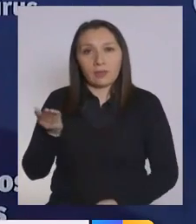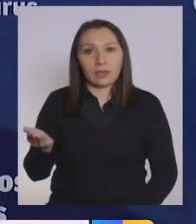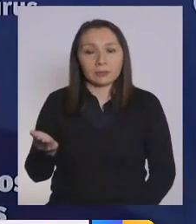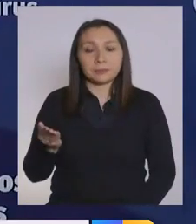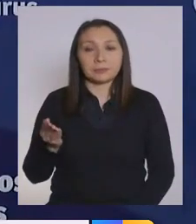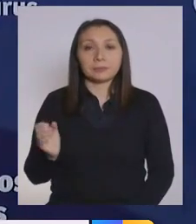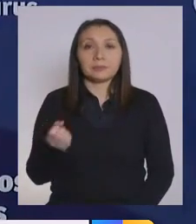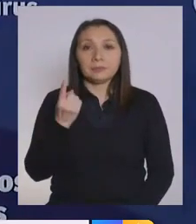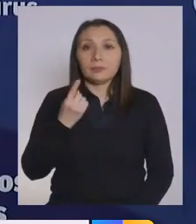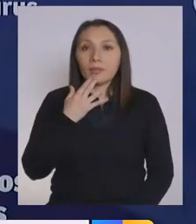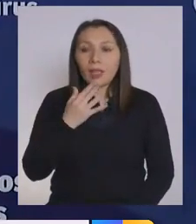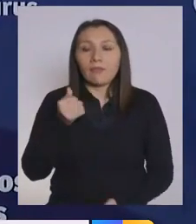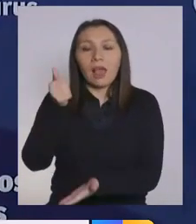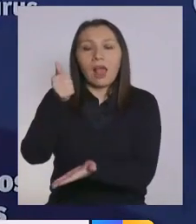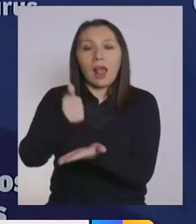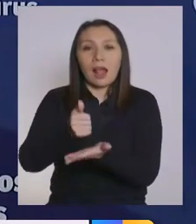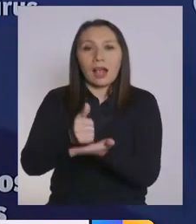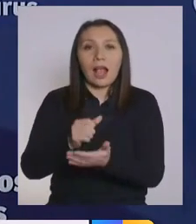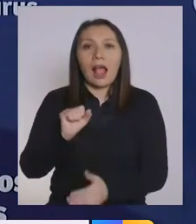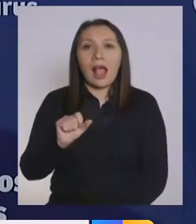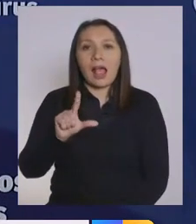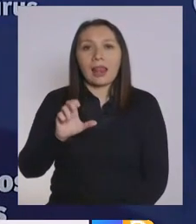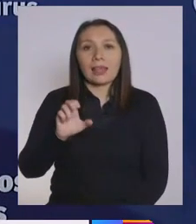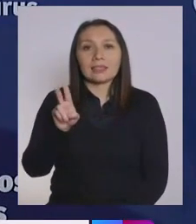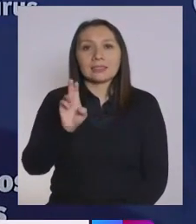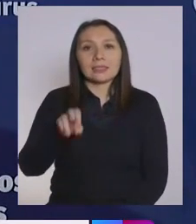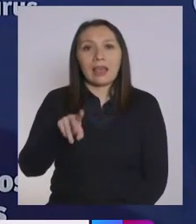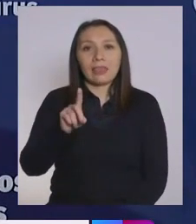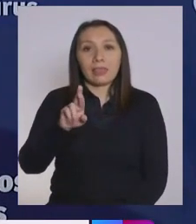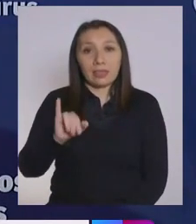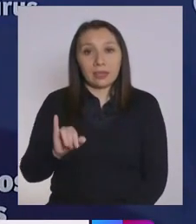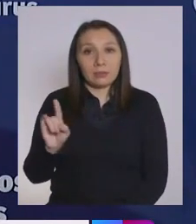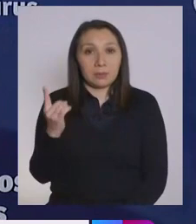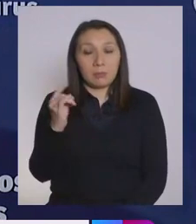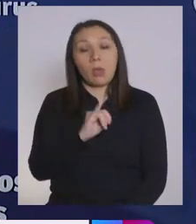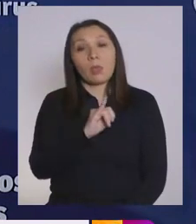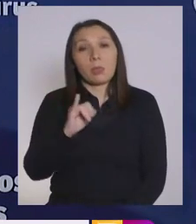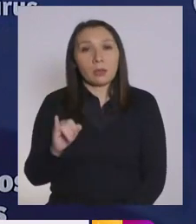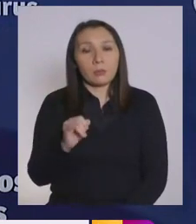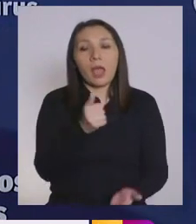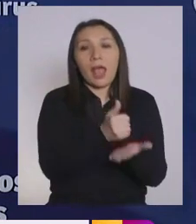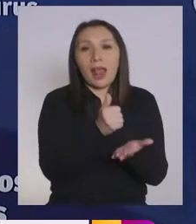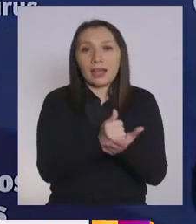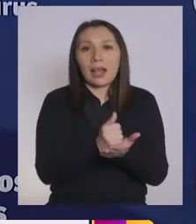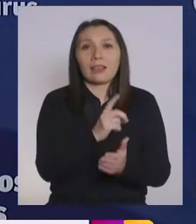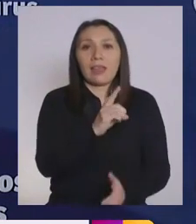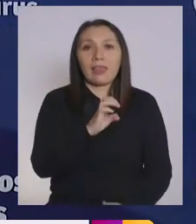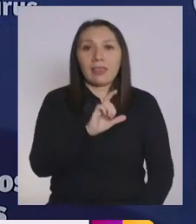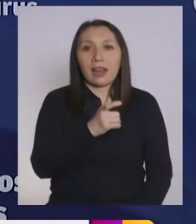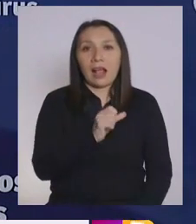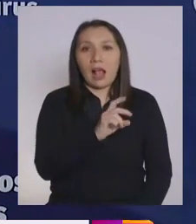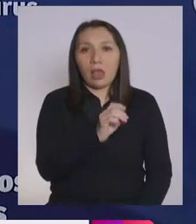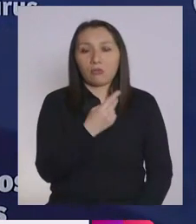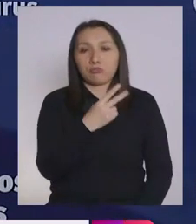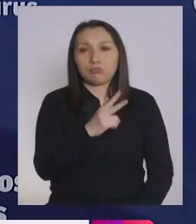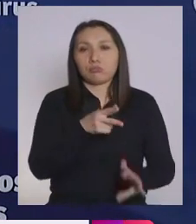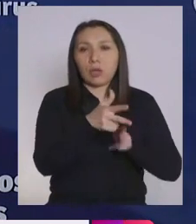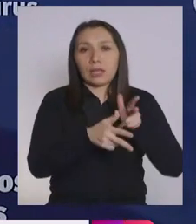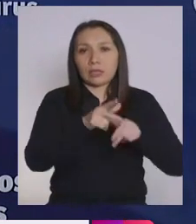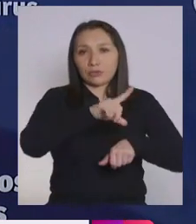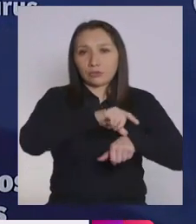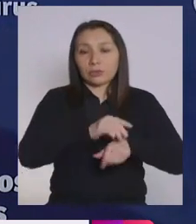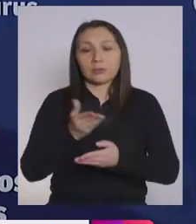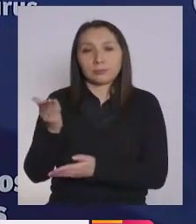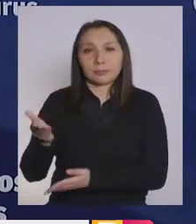al alcalde Alessandri en primer lugar, y después al alcalde Delgado de Estación Central.